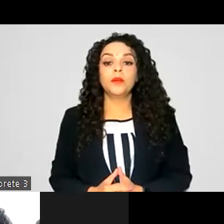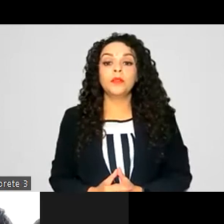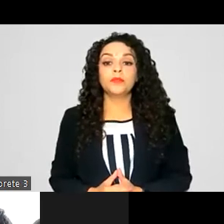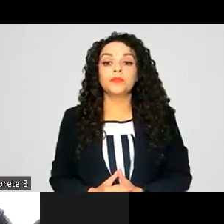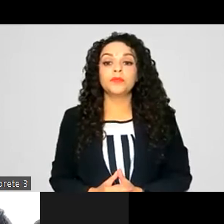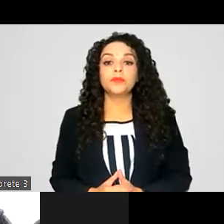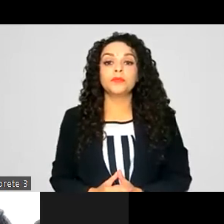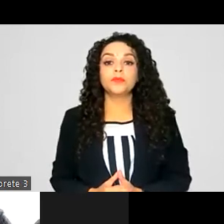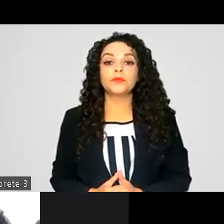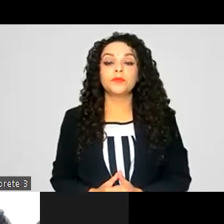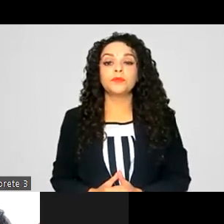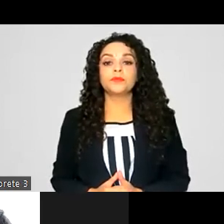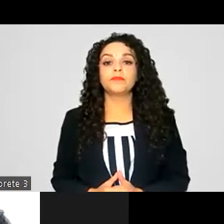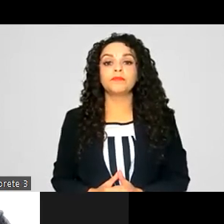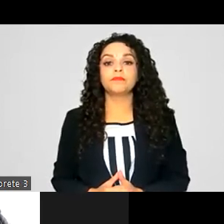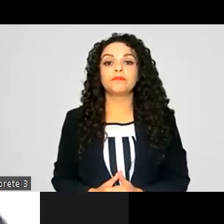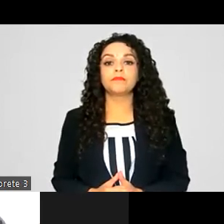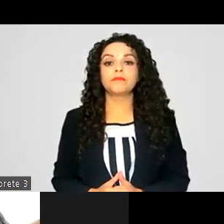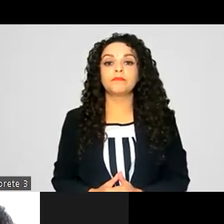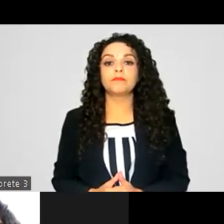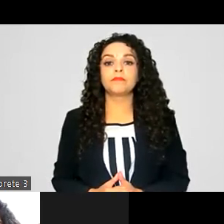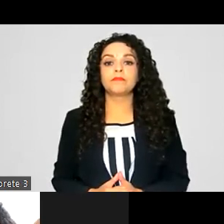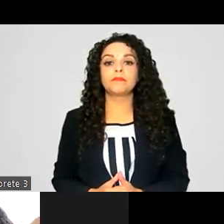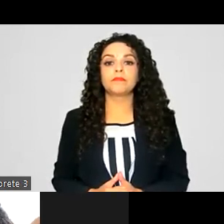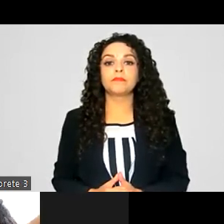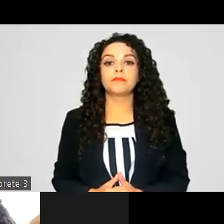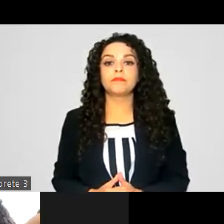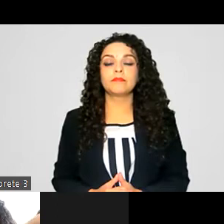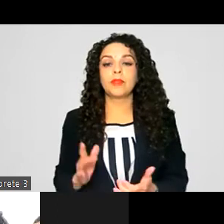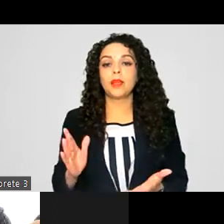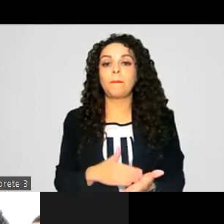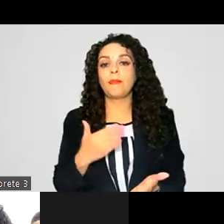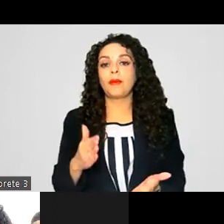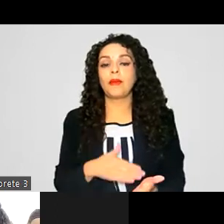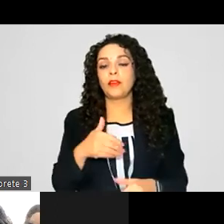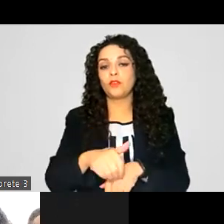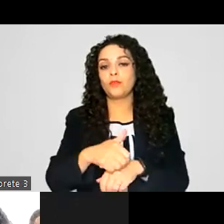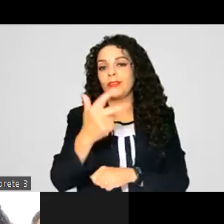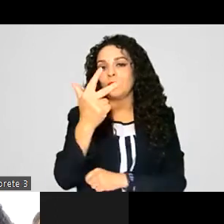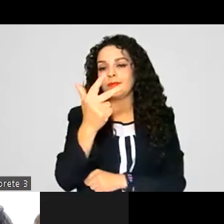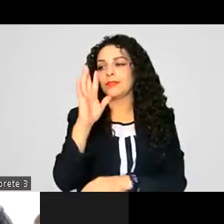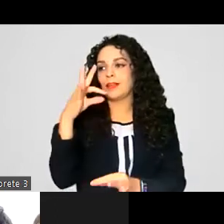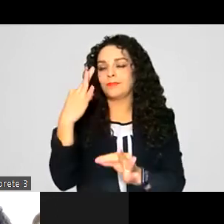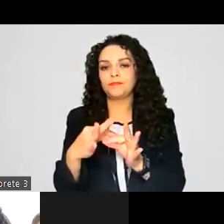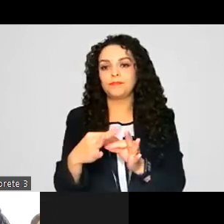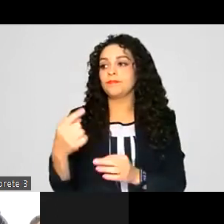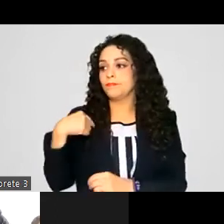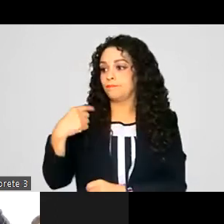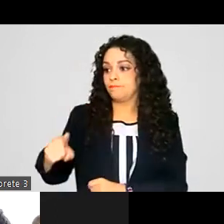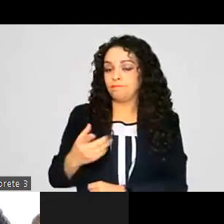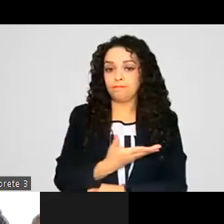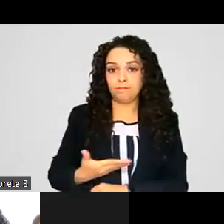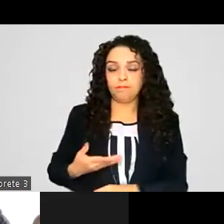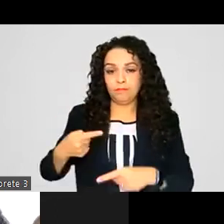Página 8 Listo Por instrucciones de la presidencia se tomará la